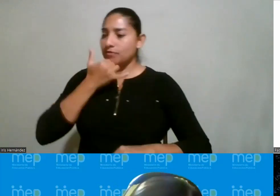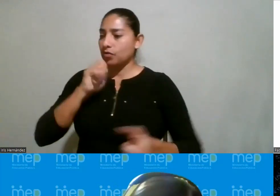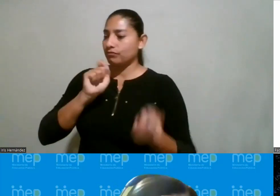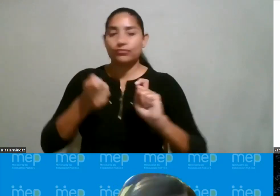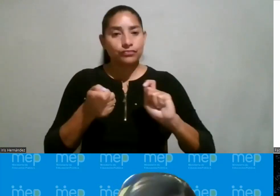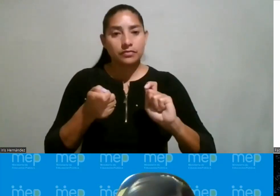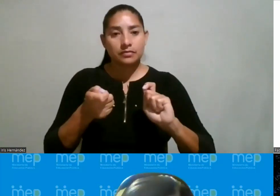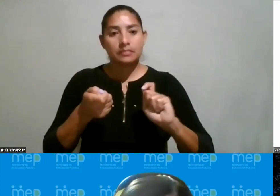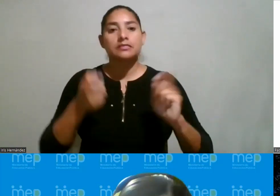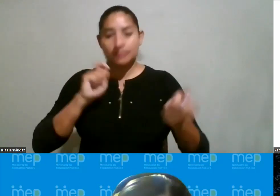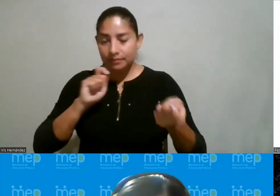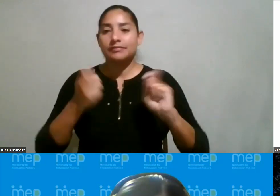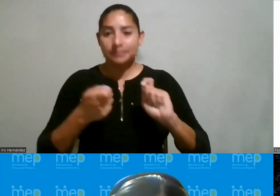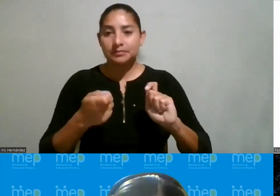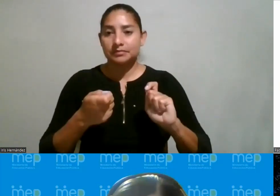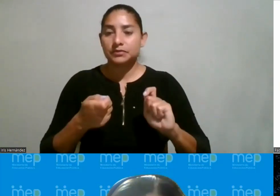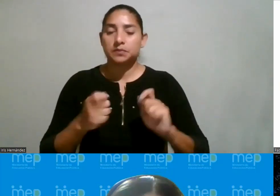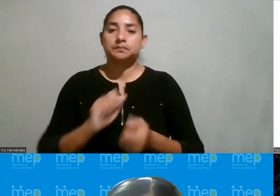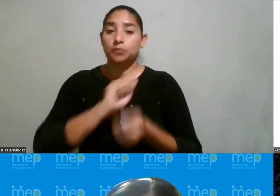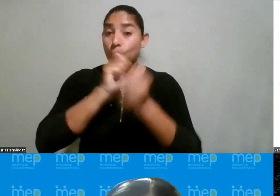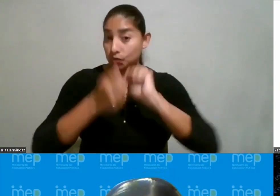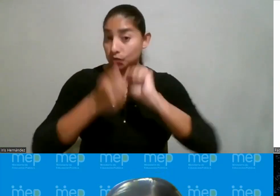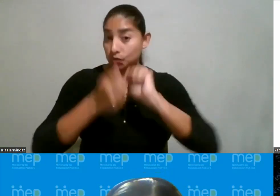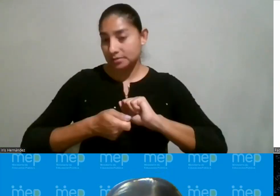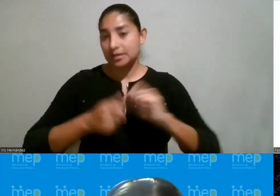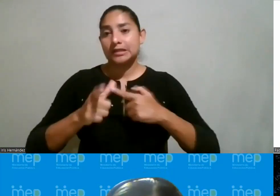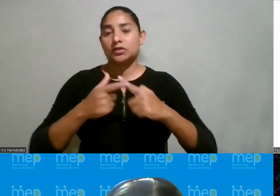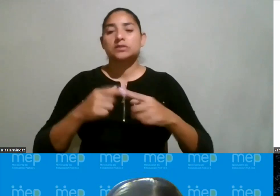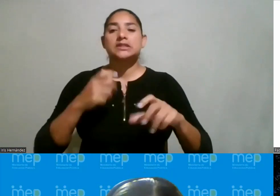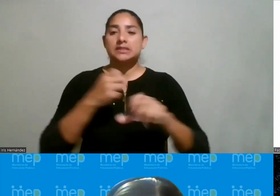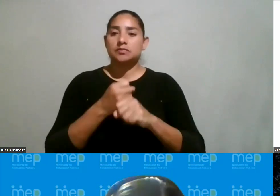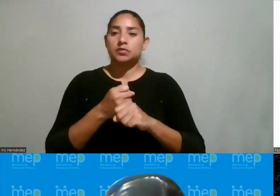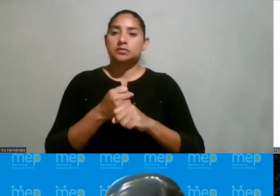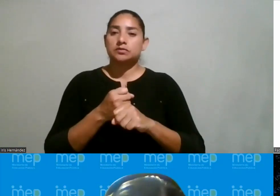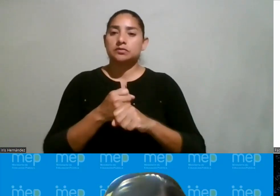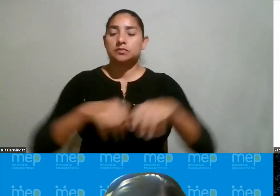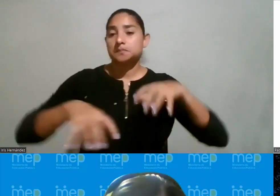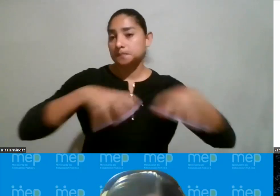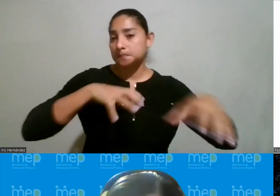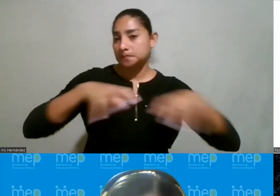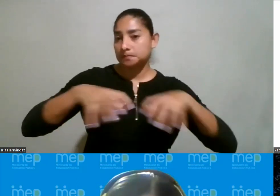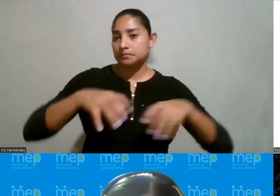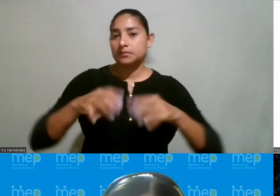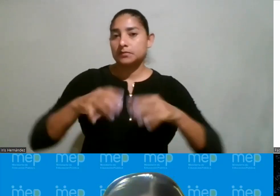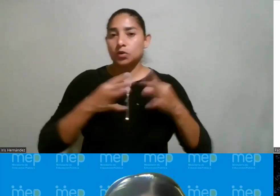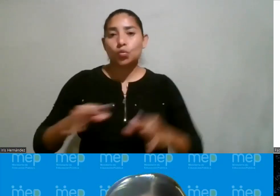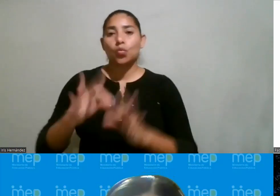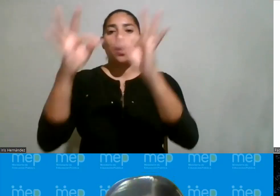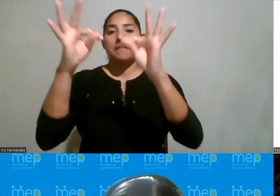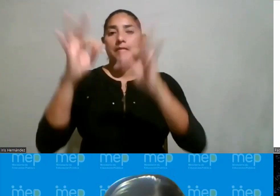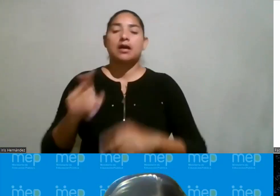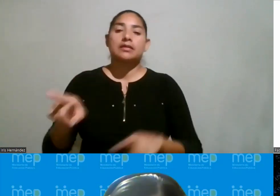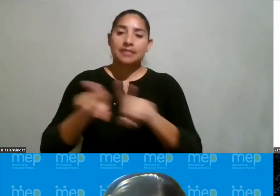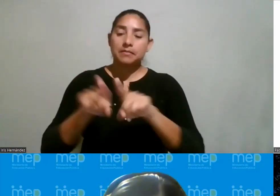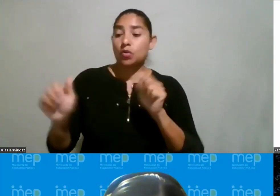hacer una modificación o tengo que hacer un cambio hicimos un ejercicio en Turrialba en la región de Turrialba